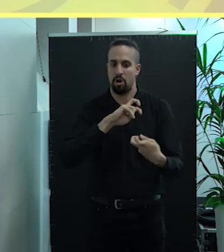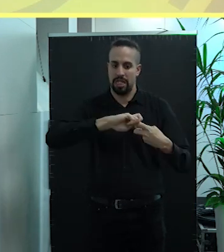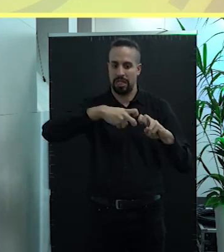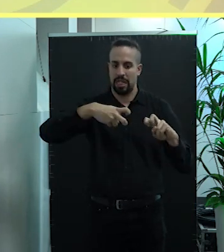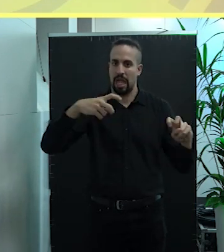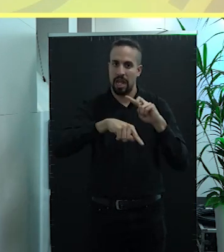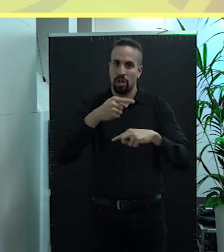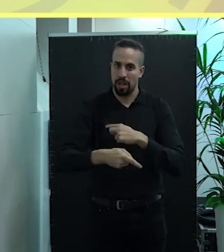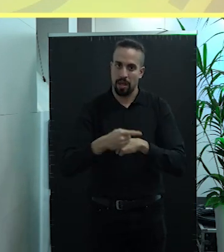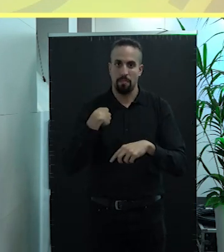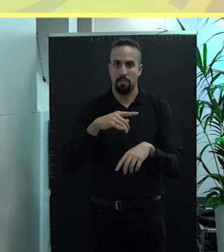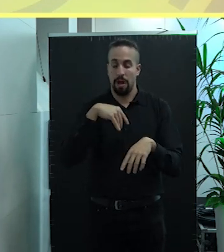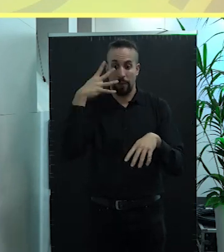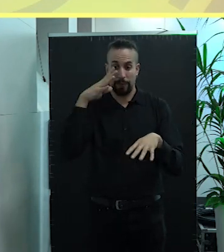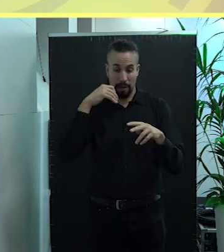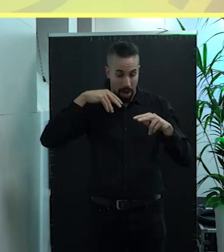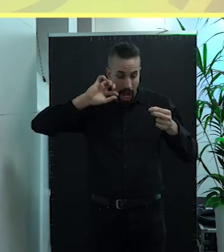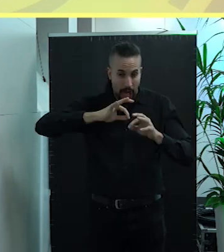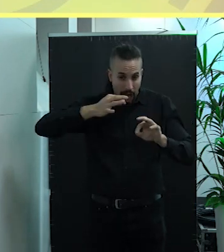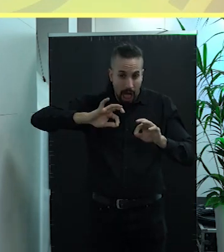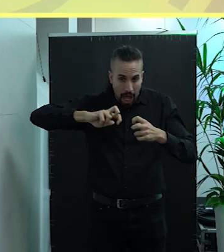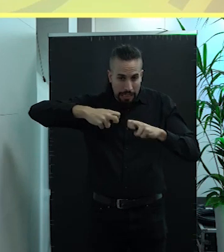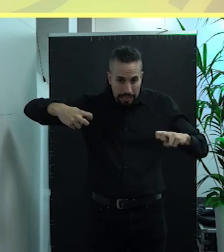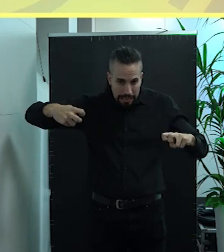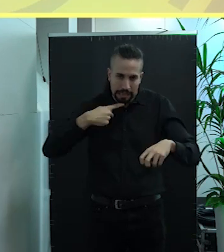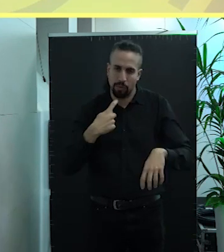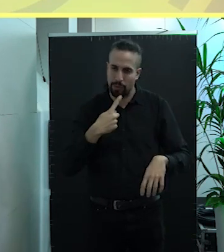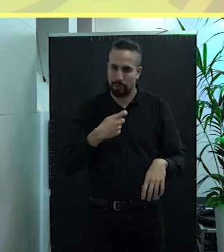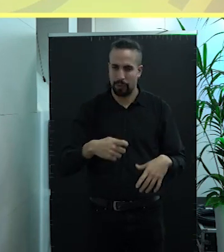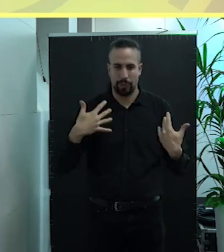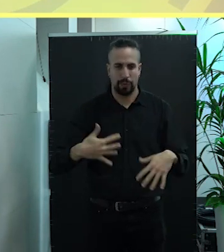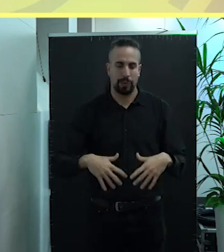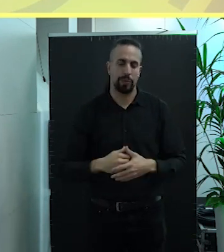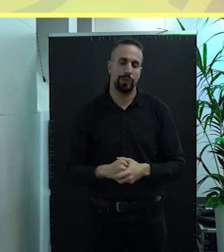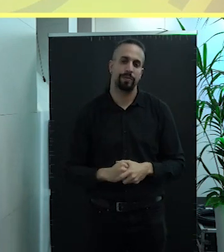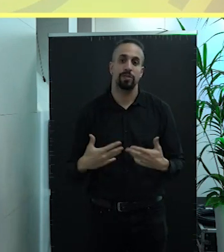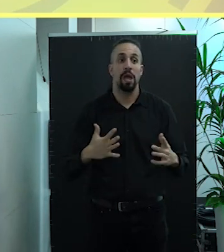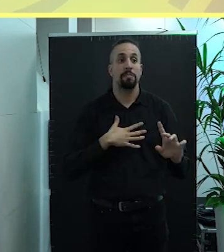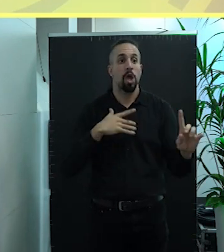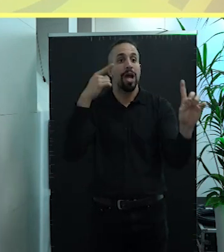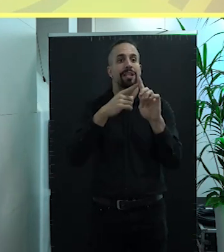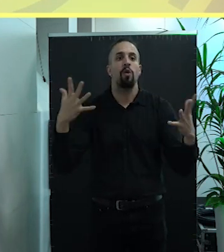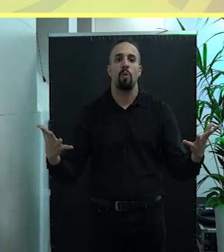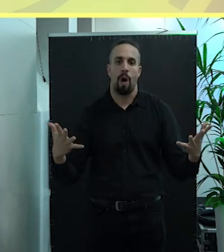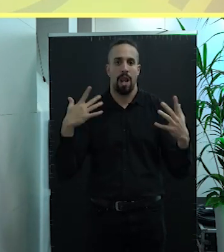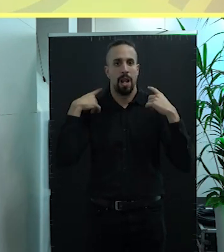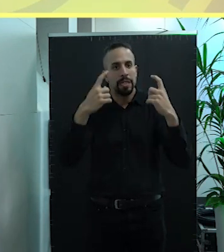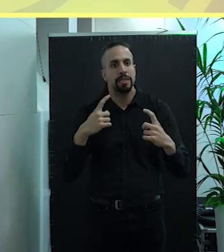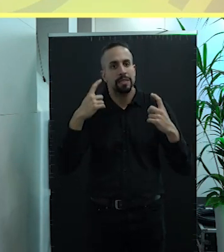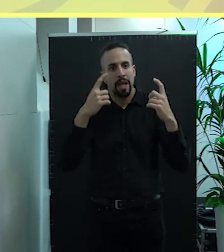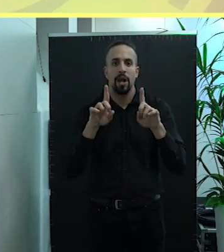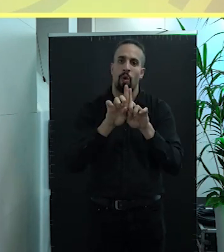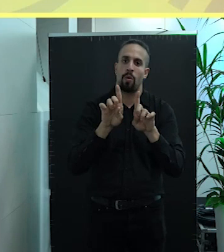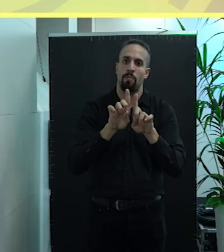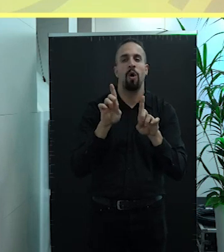te puedes dejar las pestañas en ello y mi intención es pues eso llegar a alcanzar a